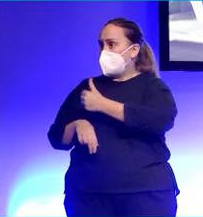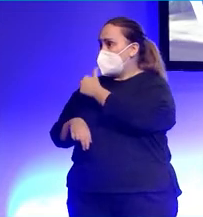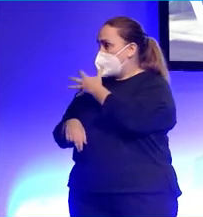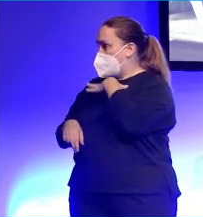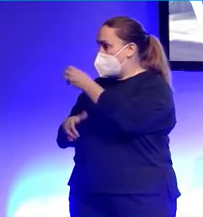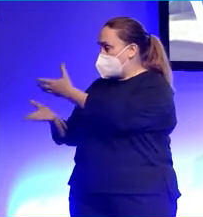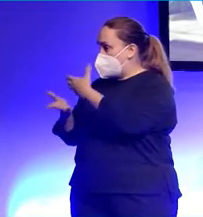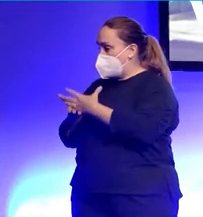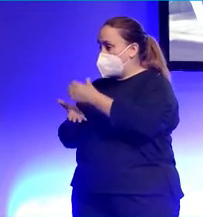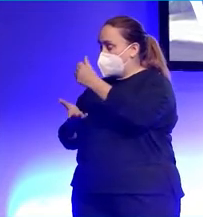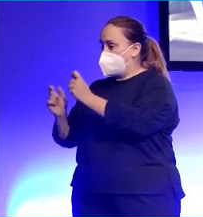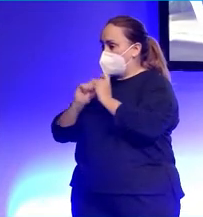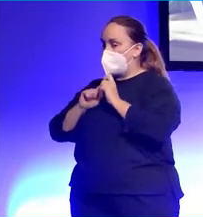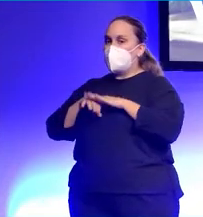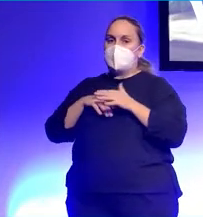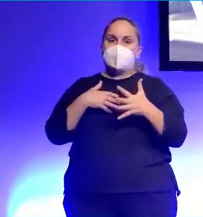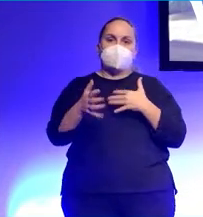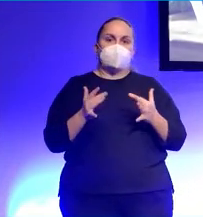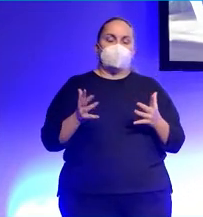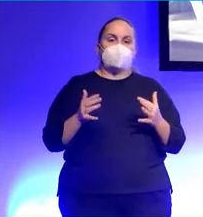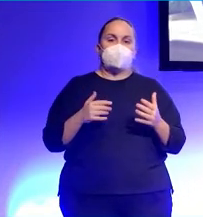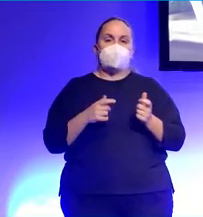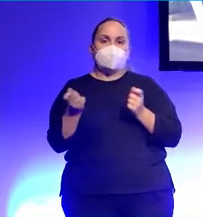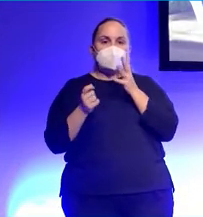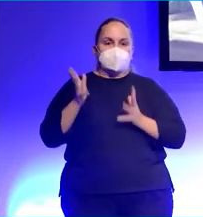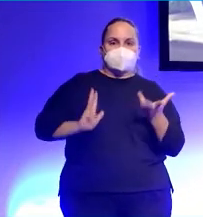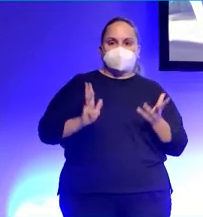Además, la botella me viene bien para controlar las manos y no hacer muecas extrañas.